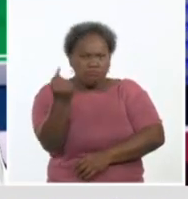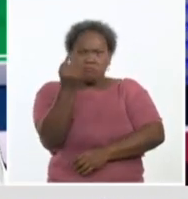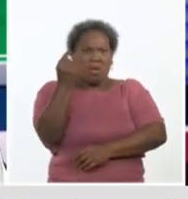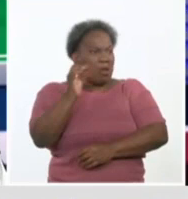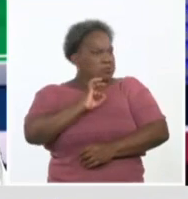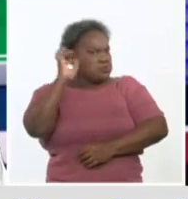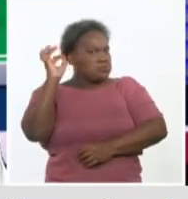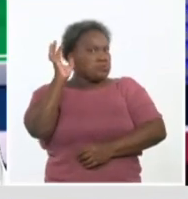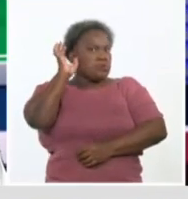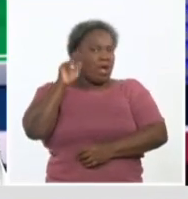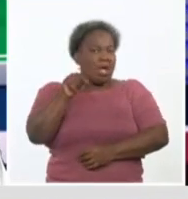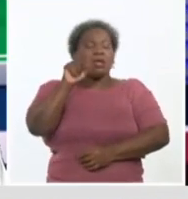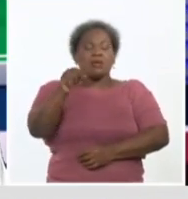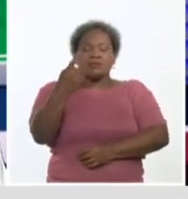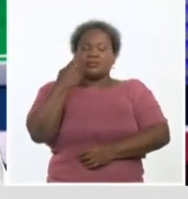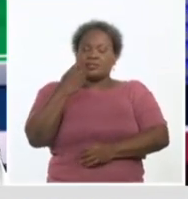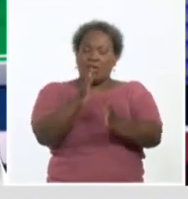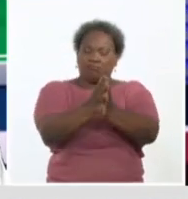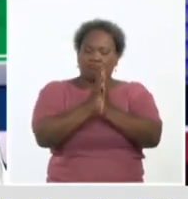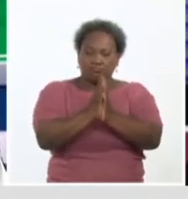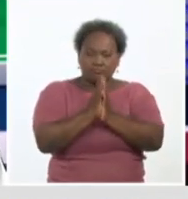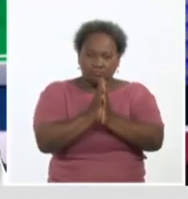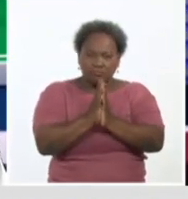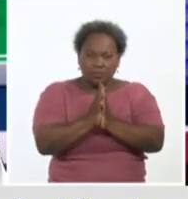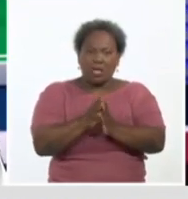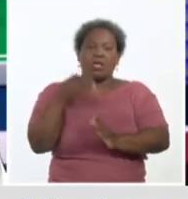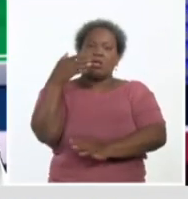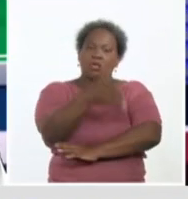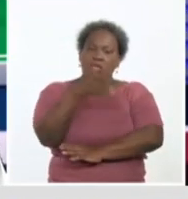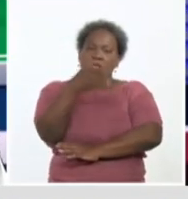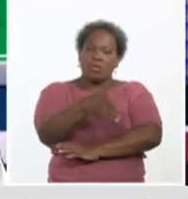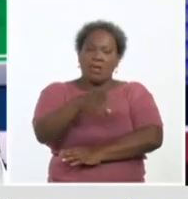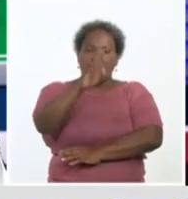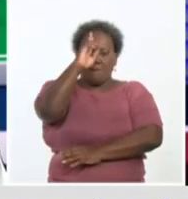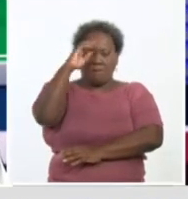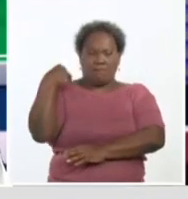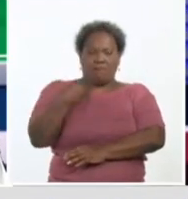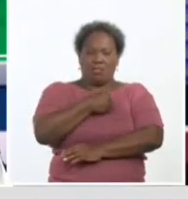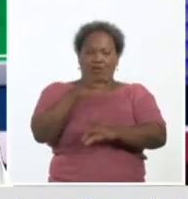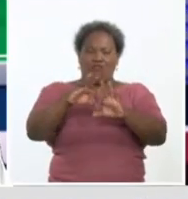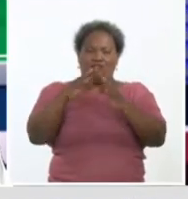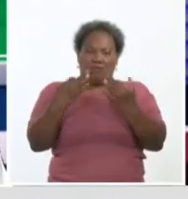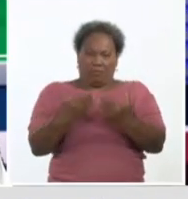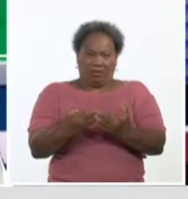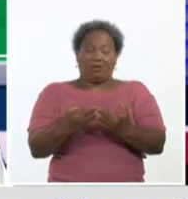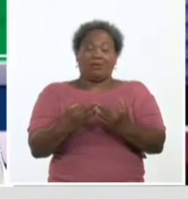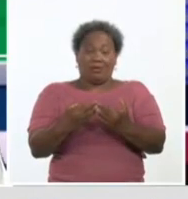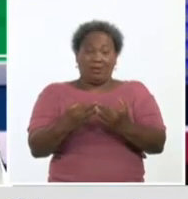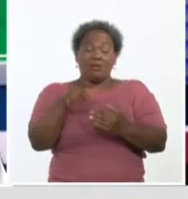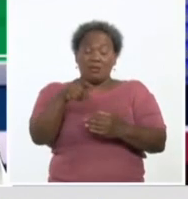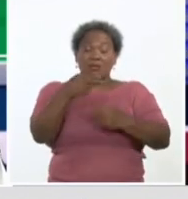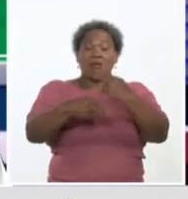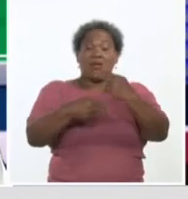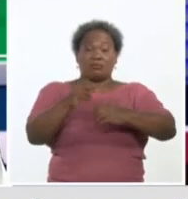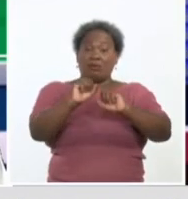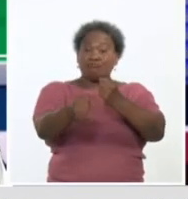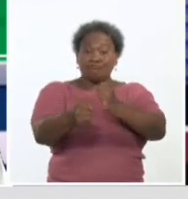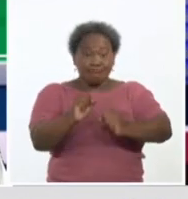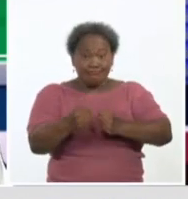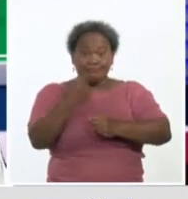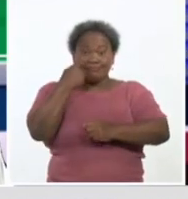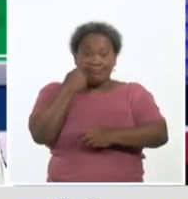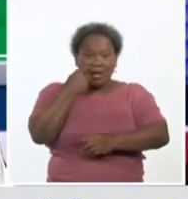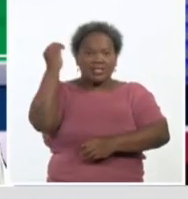necesidad de acudir con periodicidad a su médico de la familia y hacer entonces el chequeo correspondiente para poder